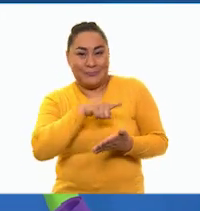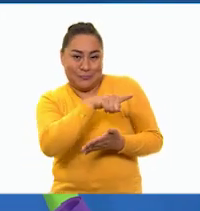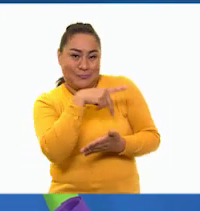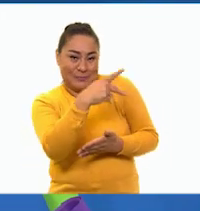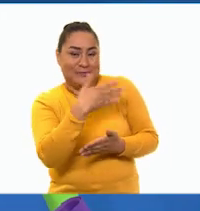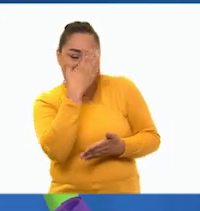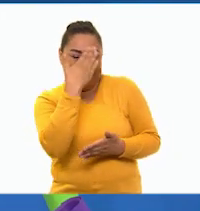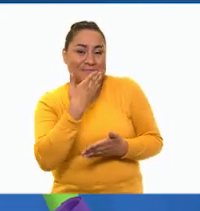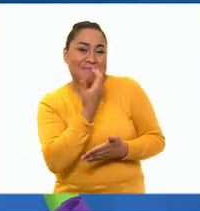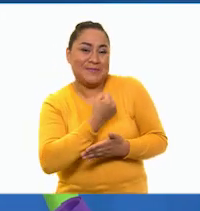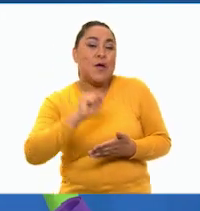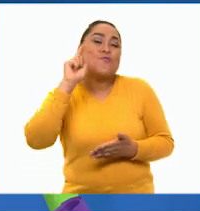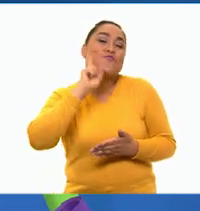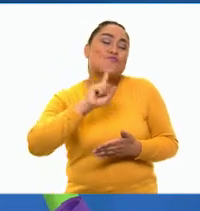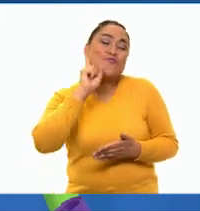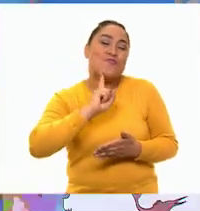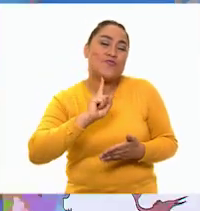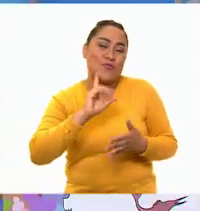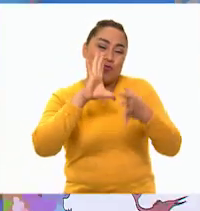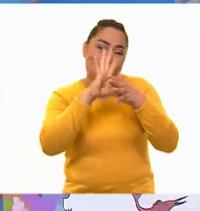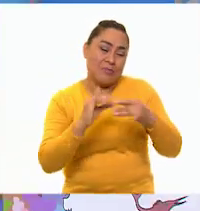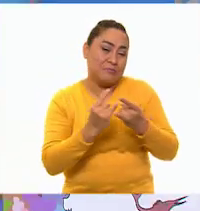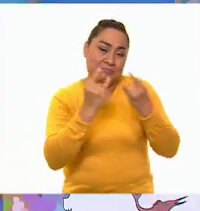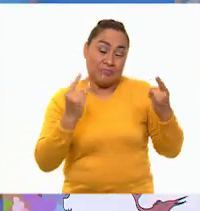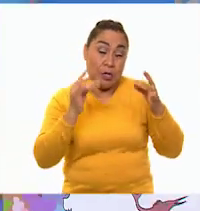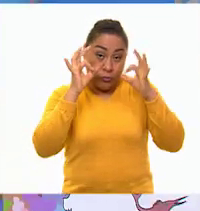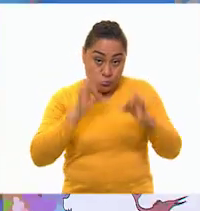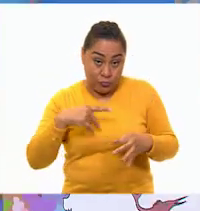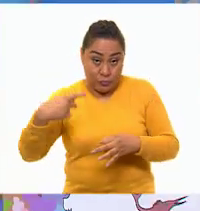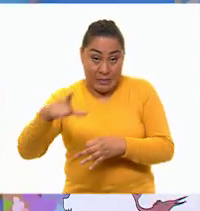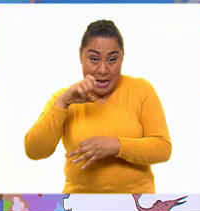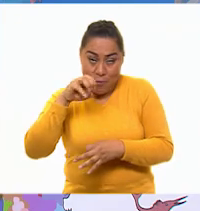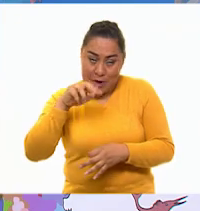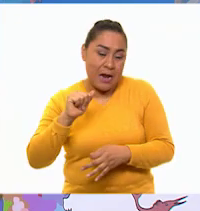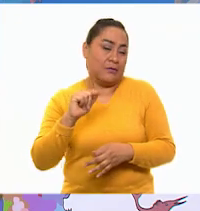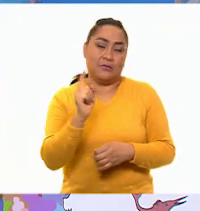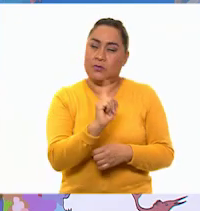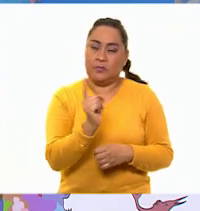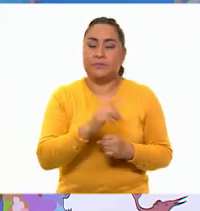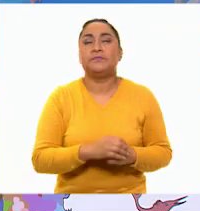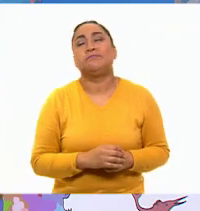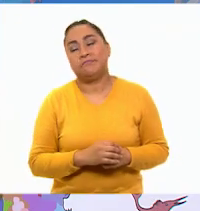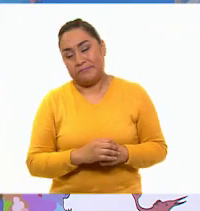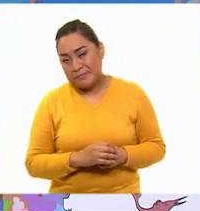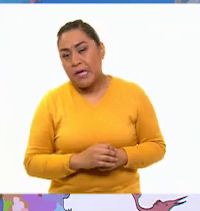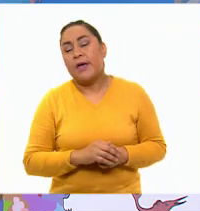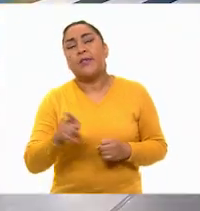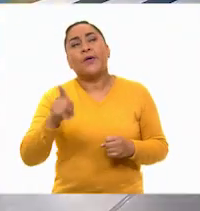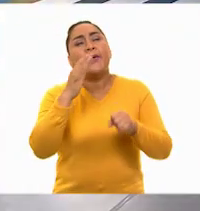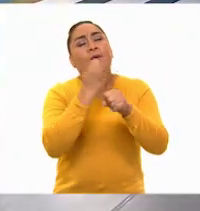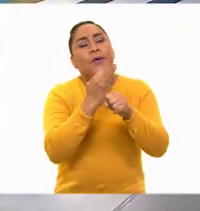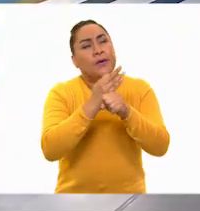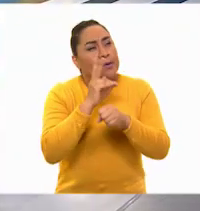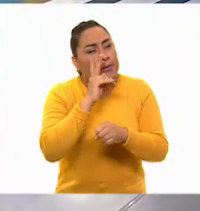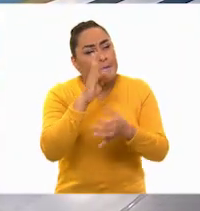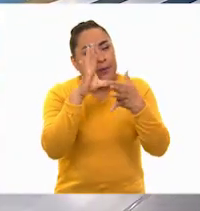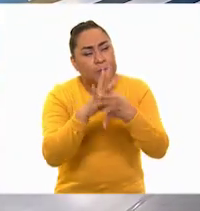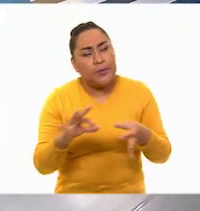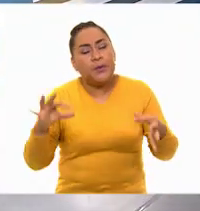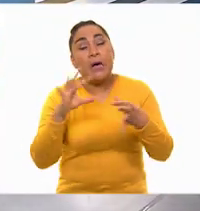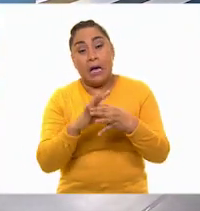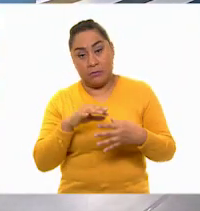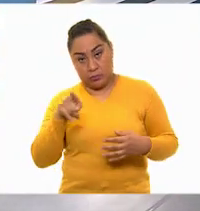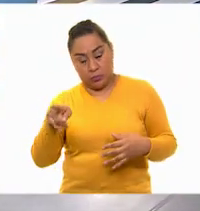cuentos y no de Leona Vicario. Entonces, de lo que cuenta, ¿con qué te quedas? Pues aunque anduvo con los